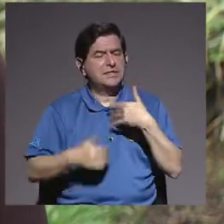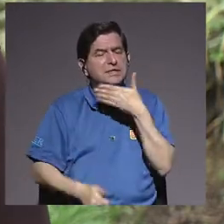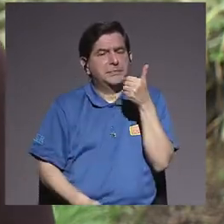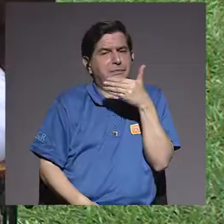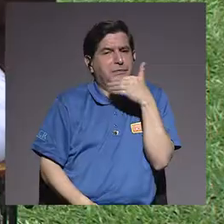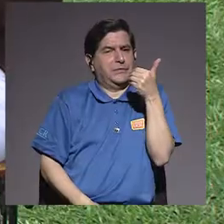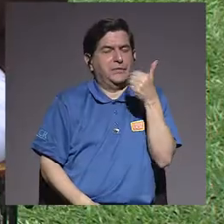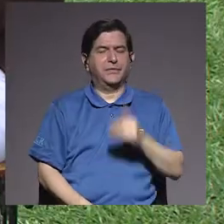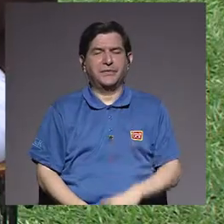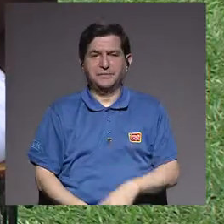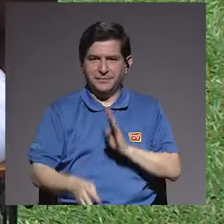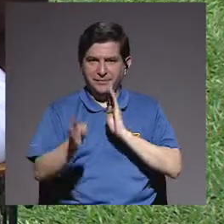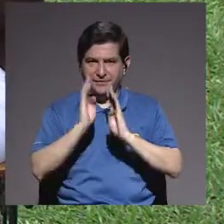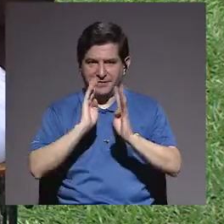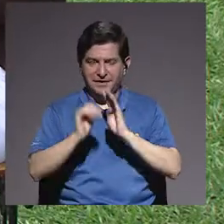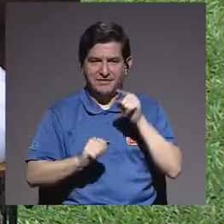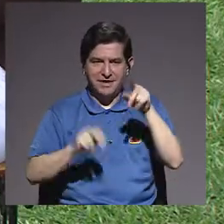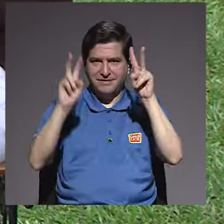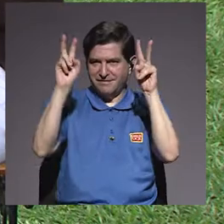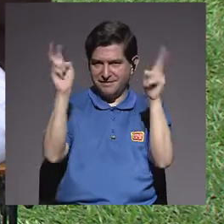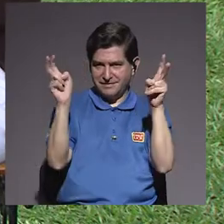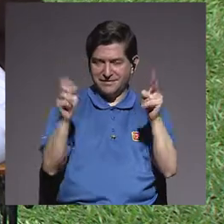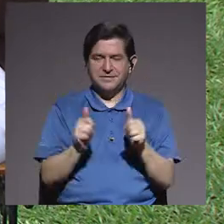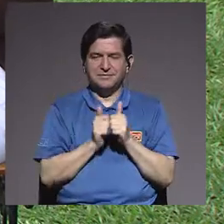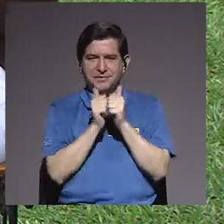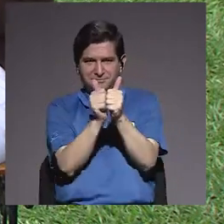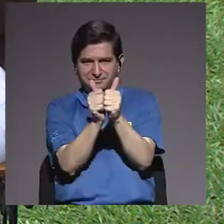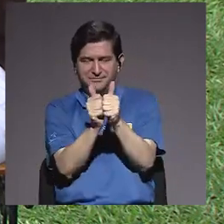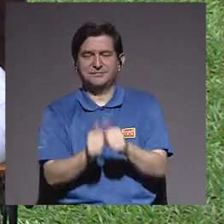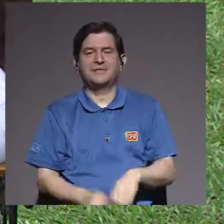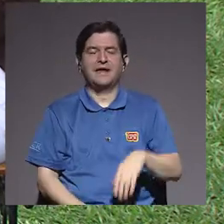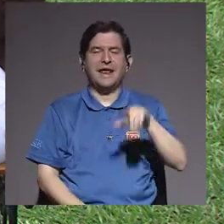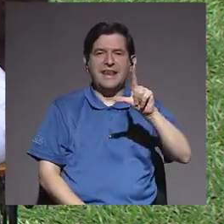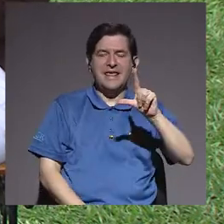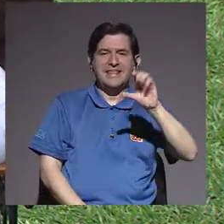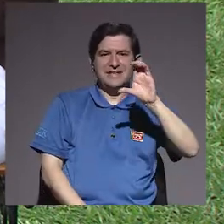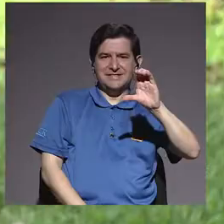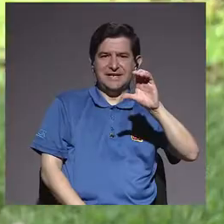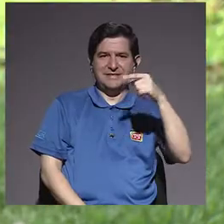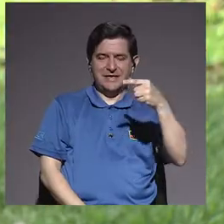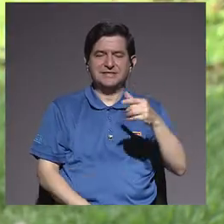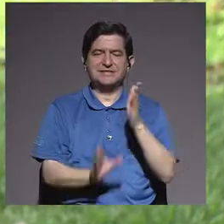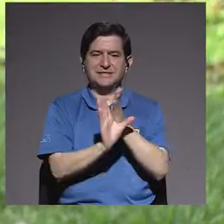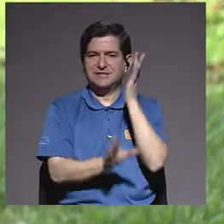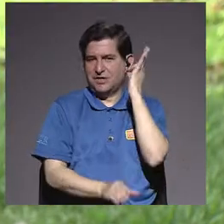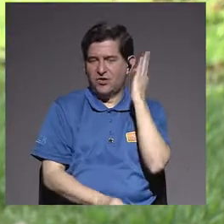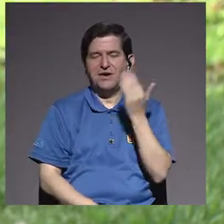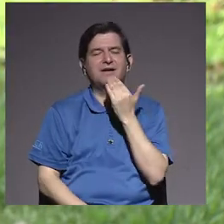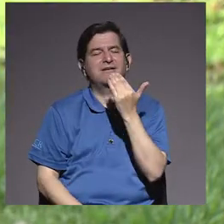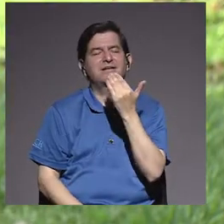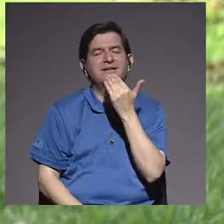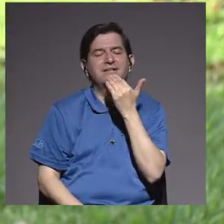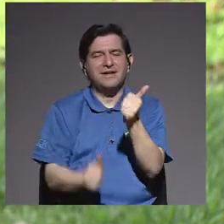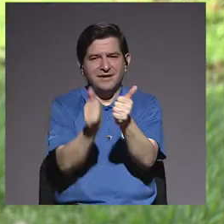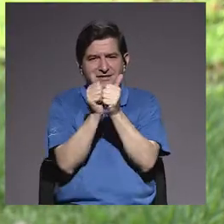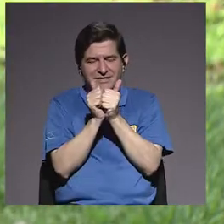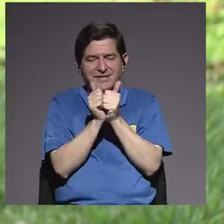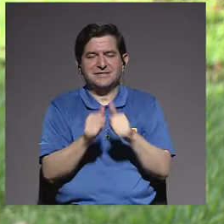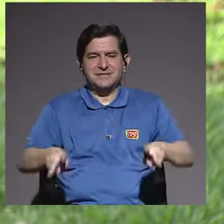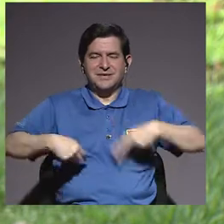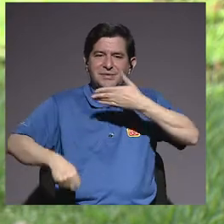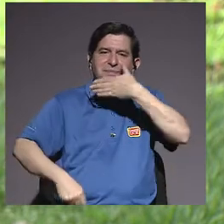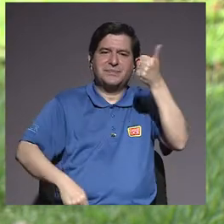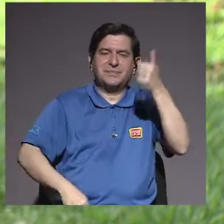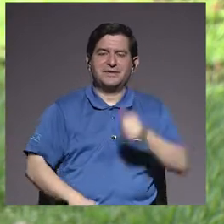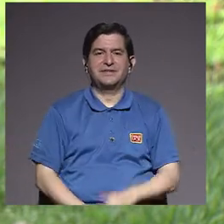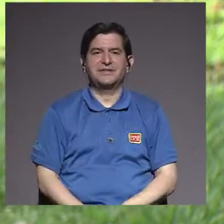un poco mejor. Para conversar un poco acerca de este tema está con nosotros Lidia Cerdas González, ella es psicóloga. Muchísimas gracias por estar con nosotros en